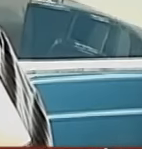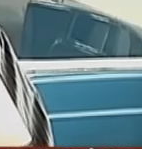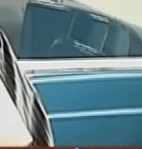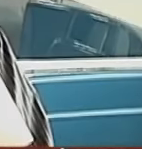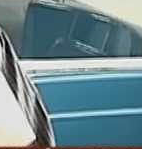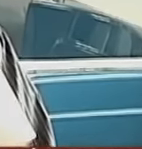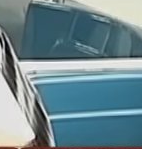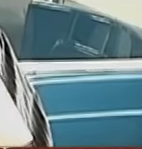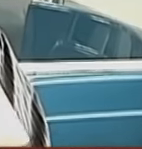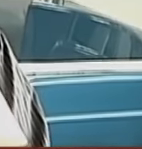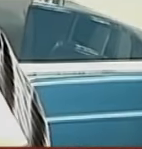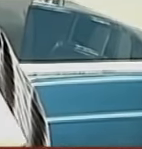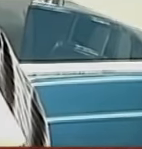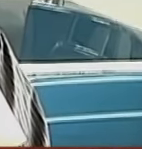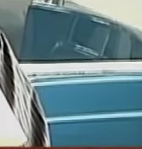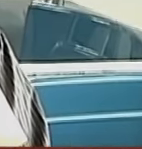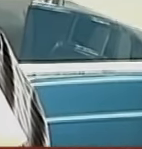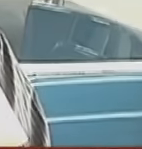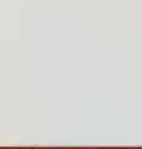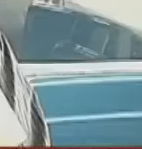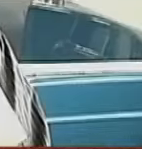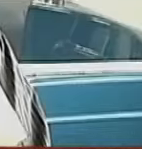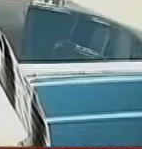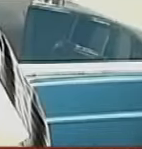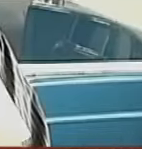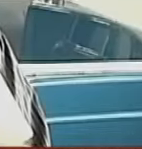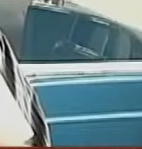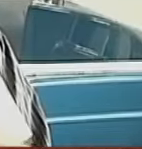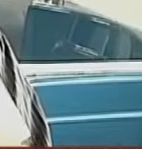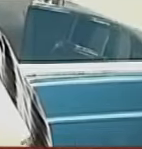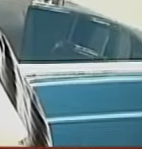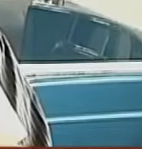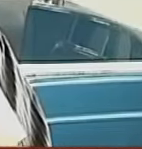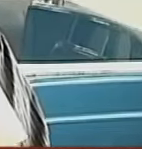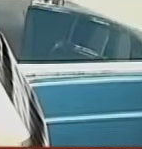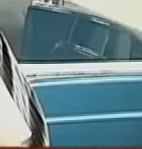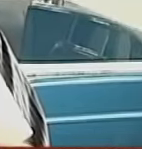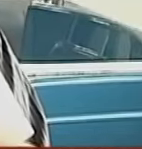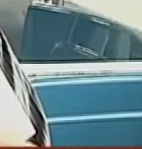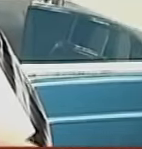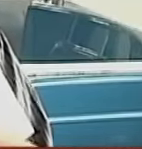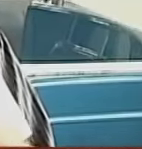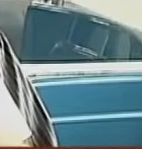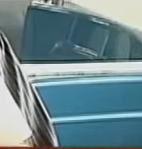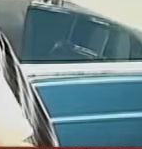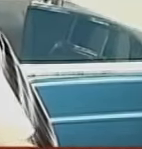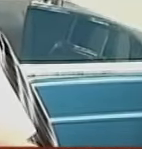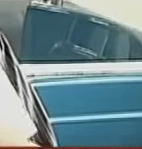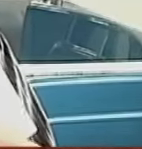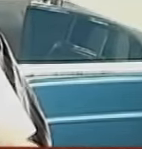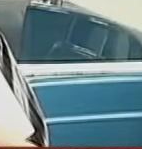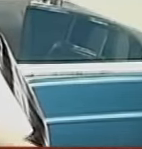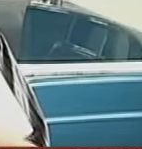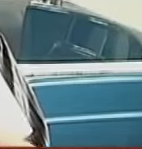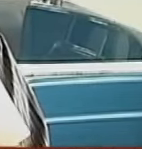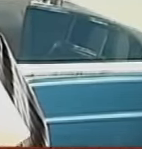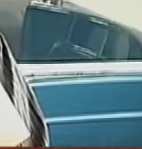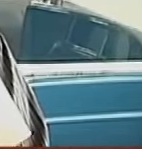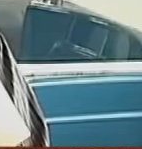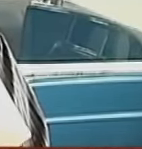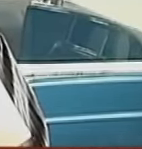para México Ahora ya tenemos bastante capacitación y conocemos lo que es